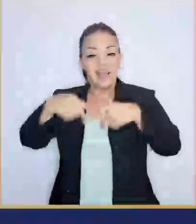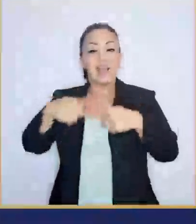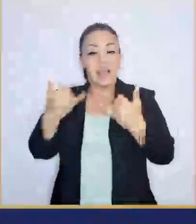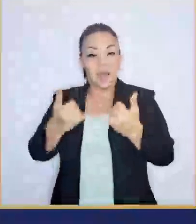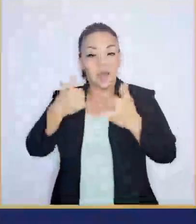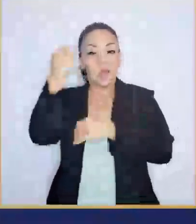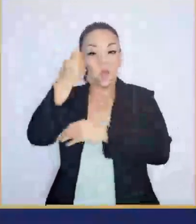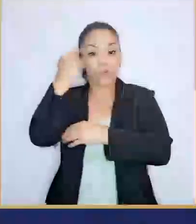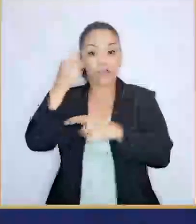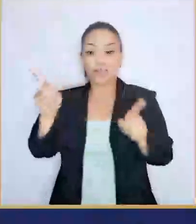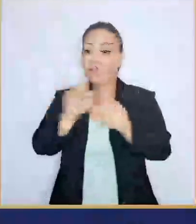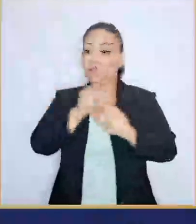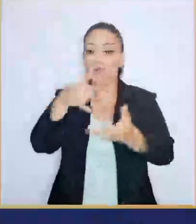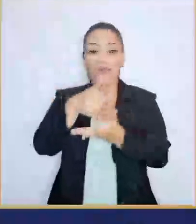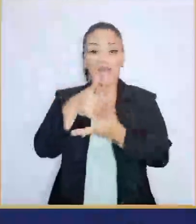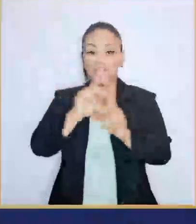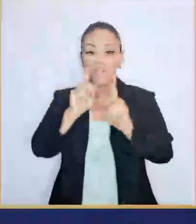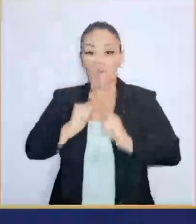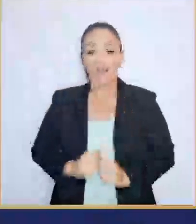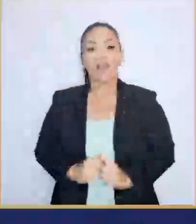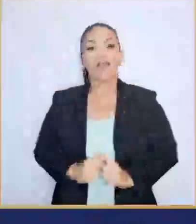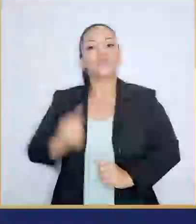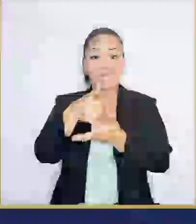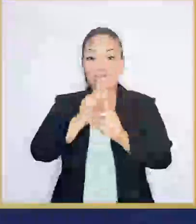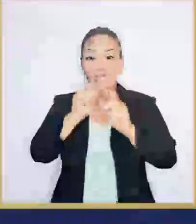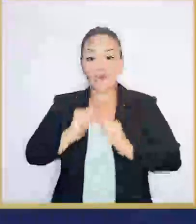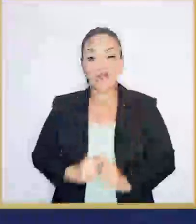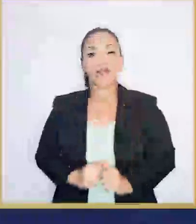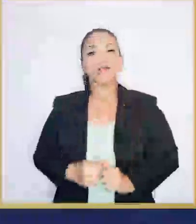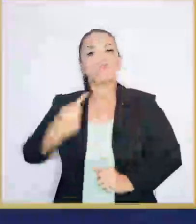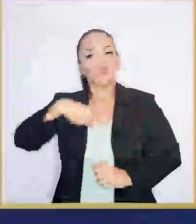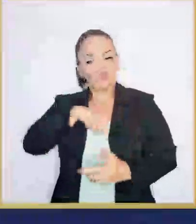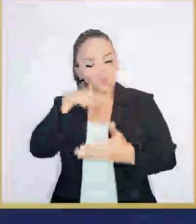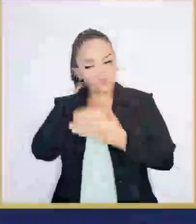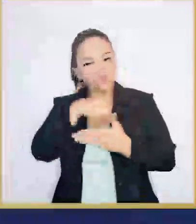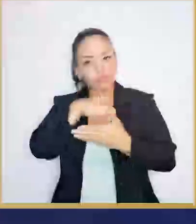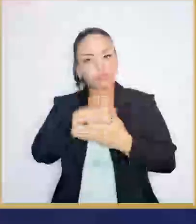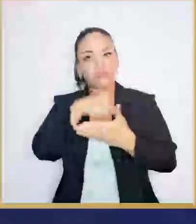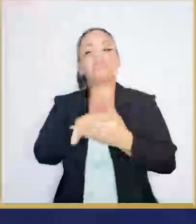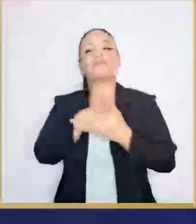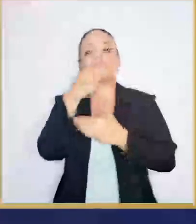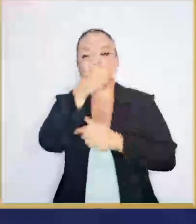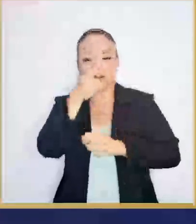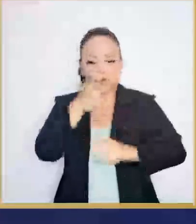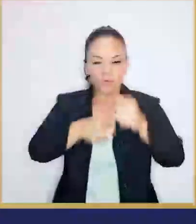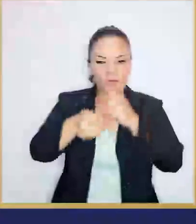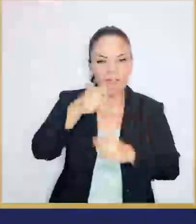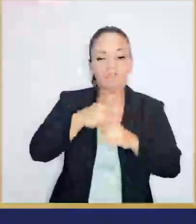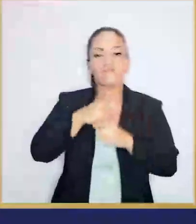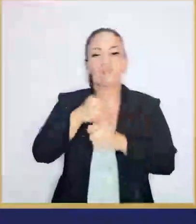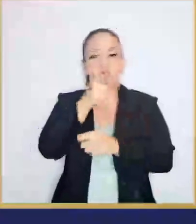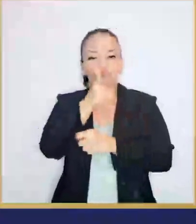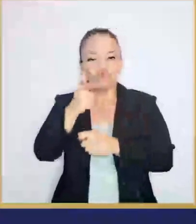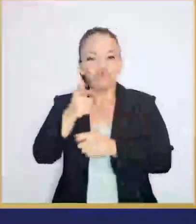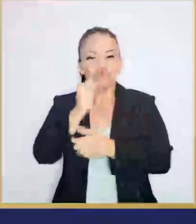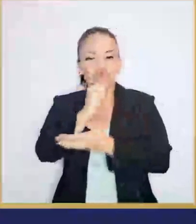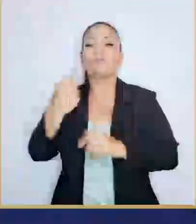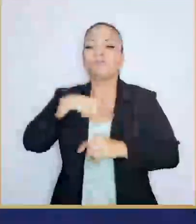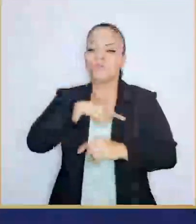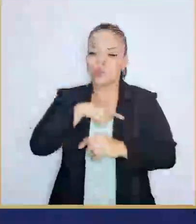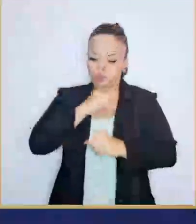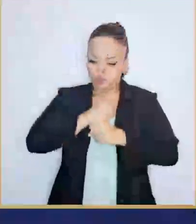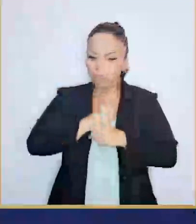Compachotas, este gobierno no afloja Nuestra lucha contra el narcotráfico y el crimen